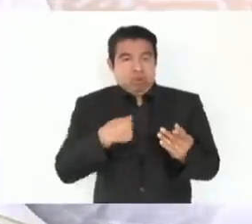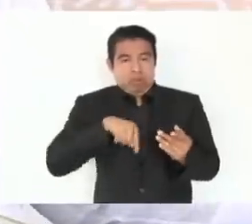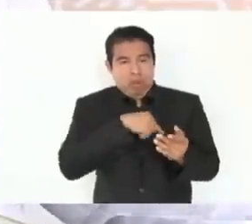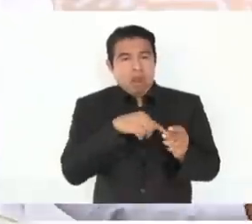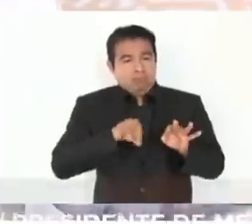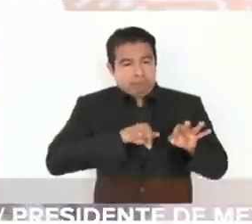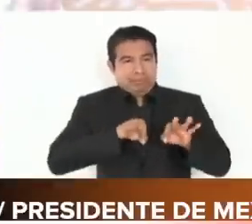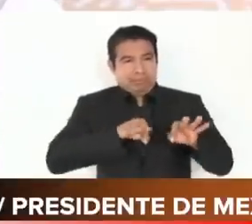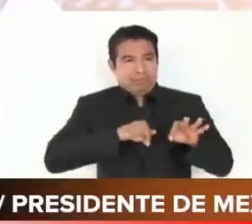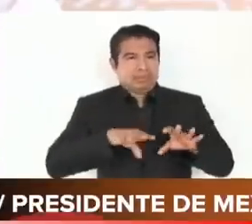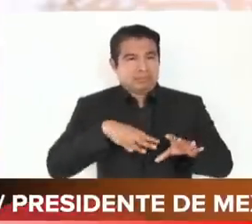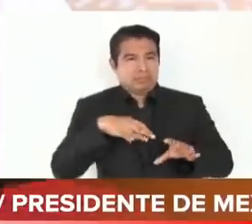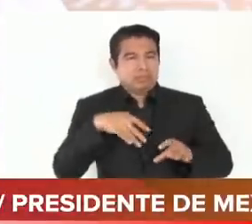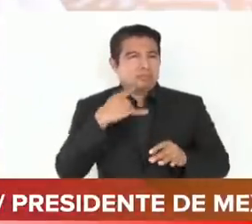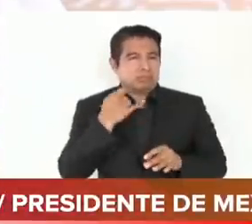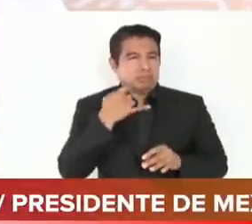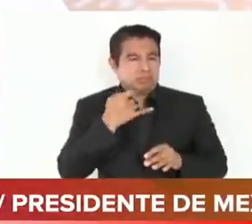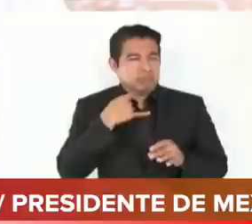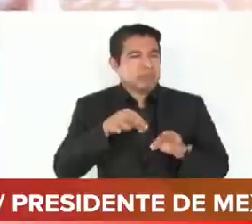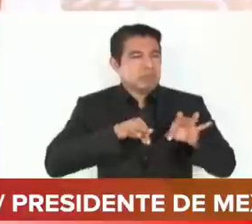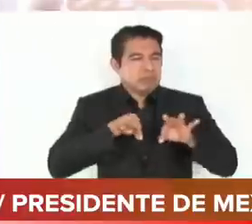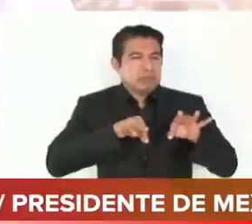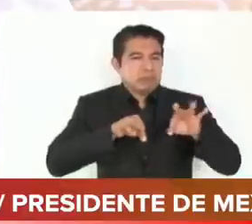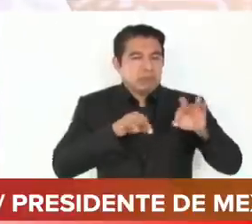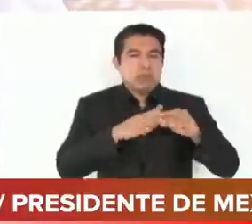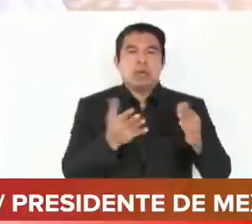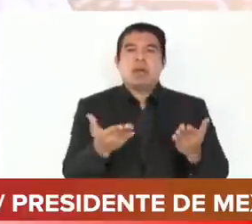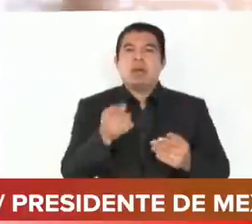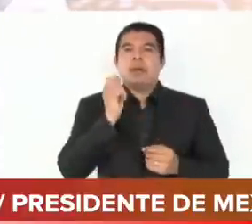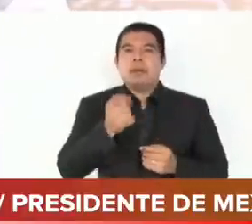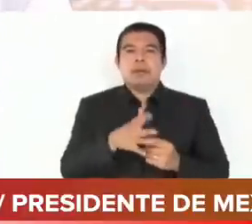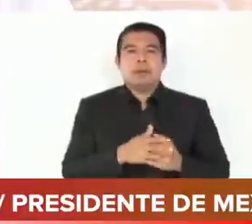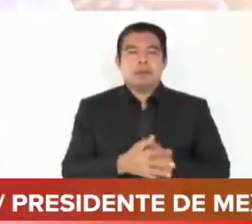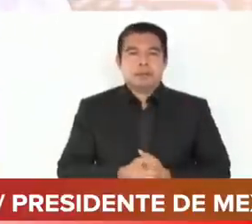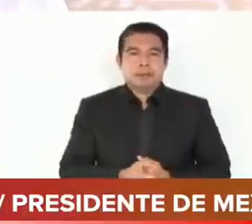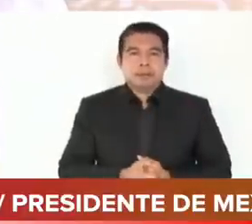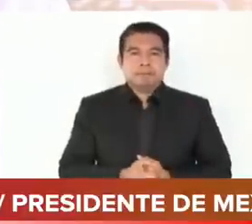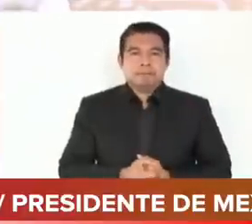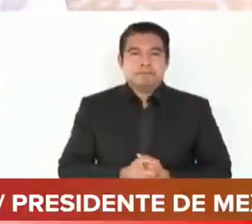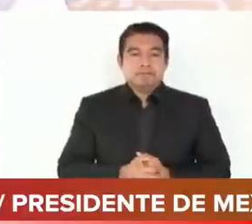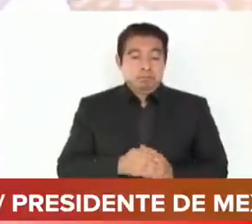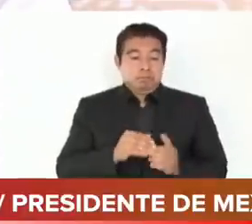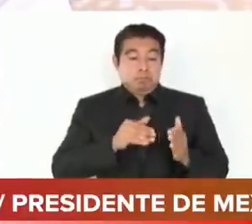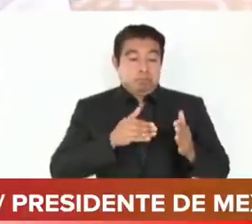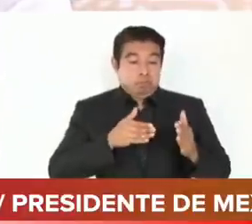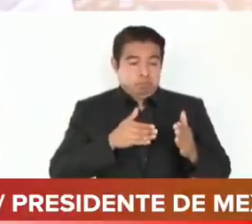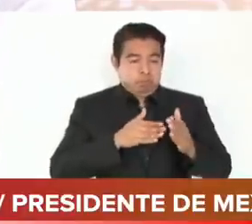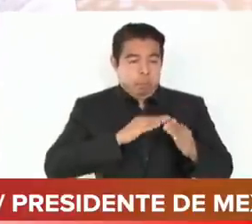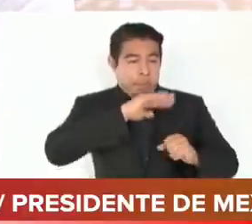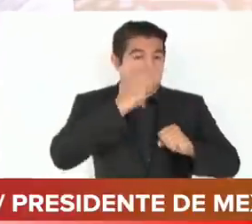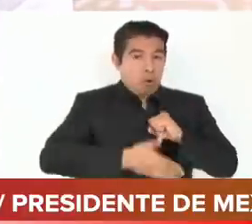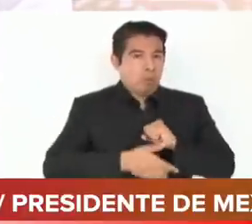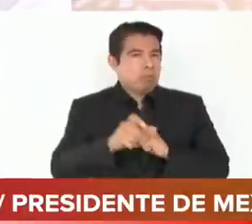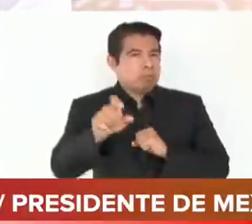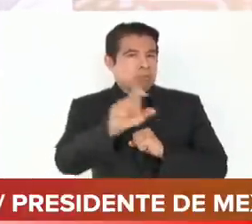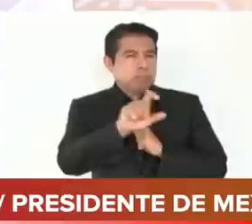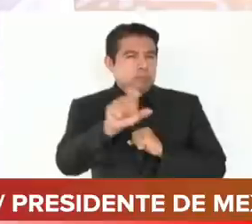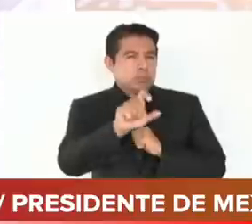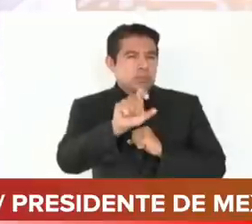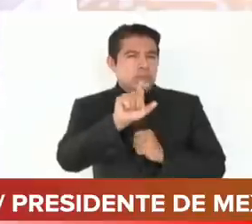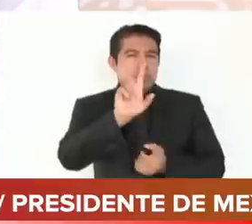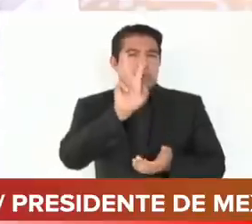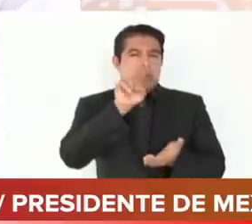porque esta obra la tenemos que tener terminada a más tardar en el